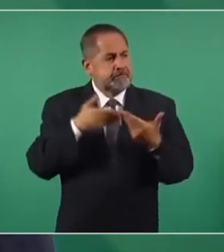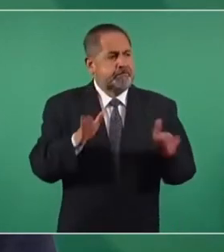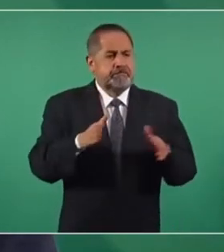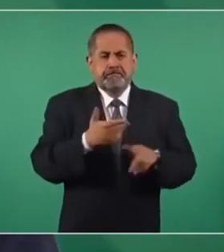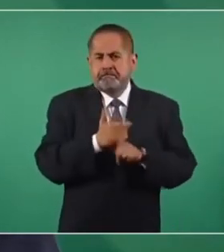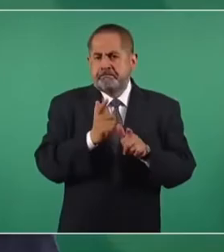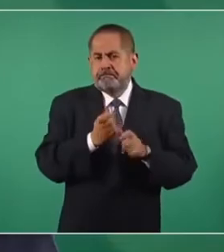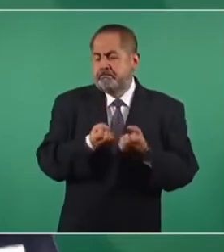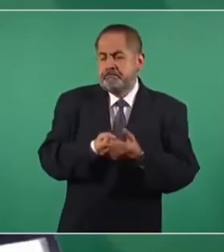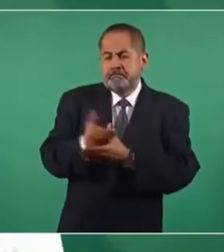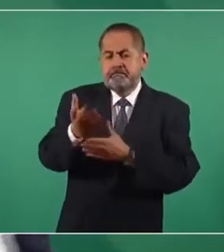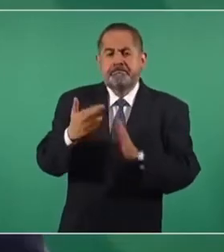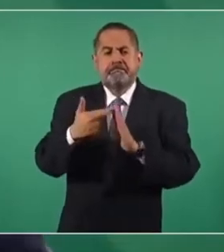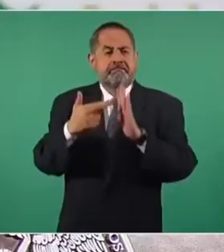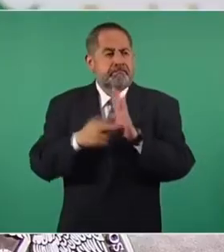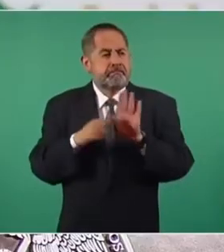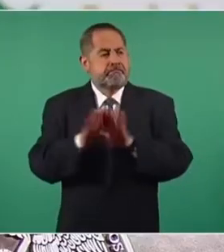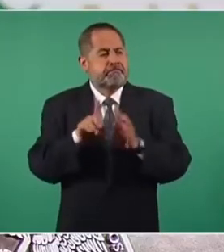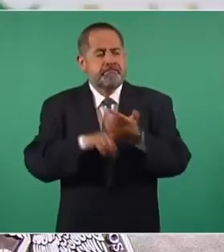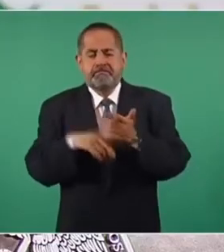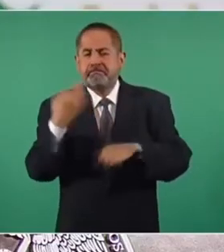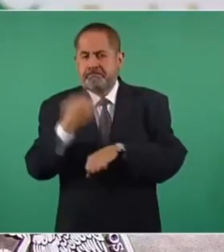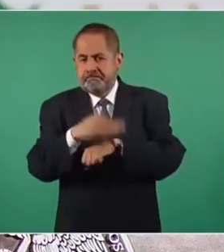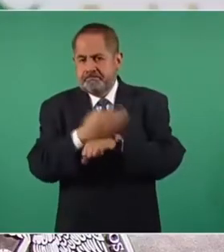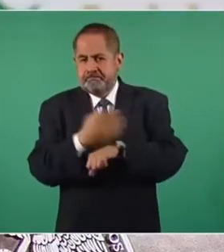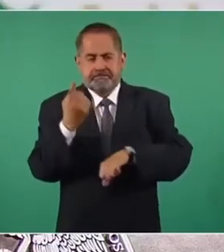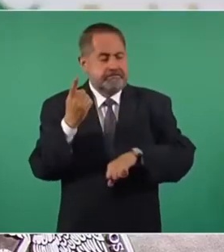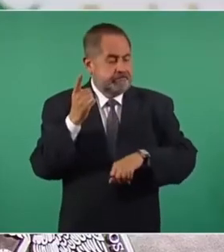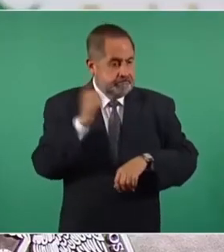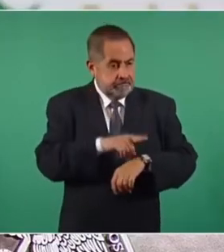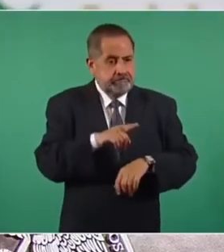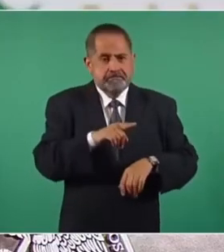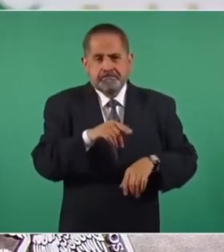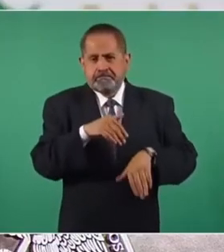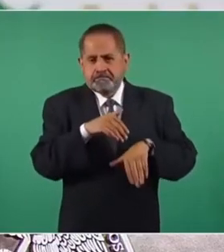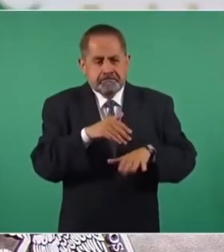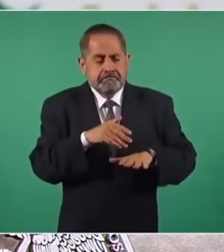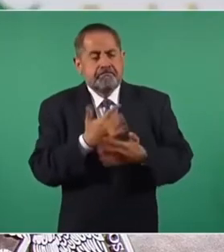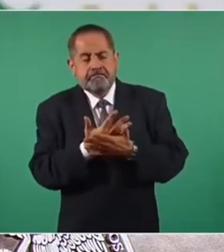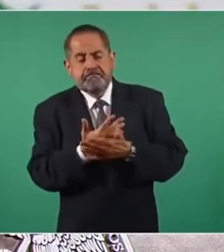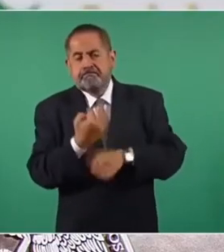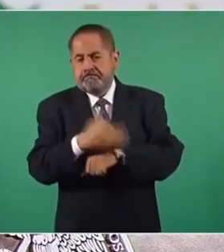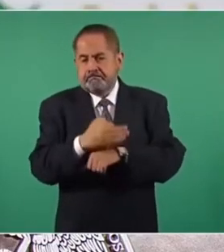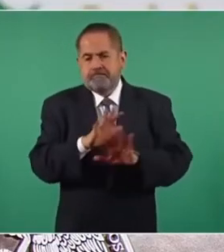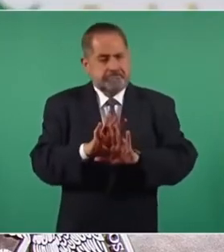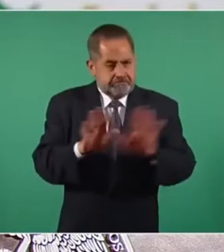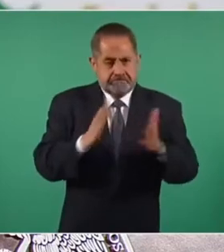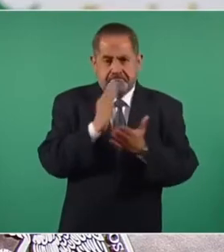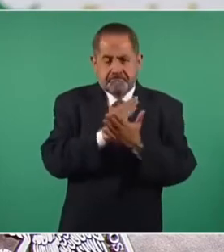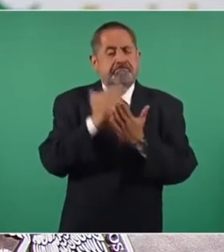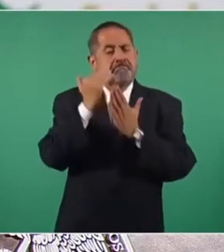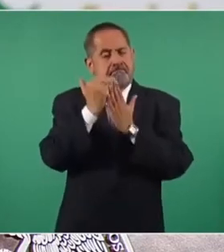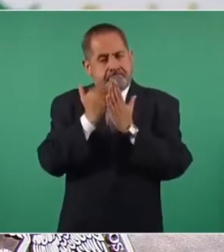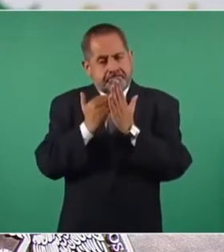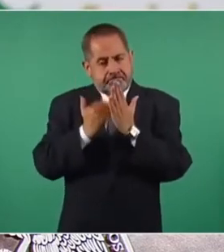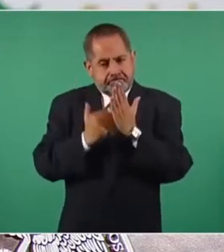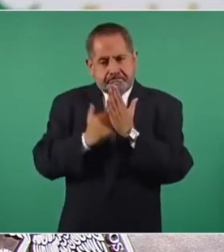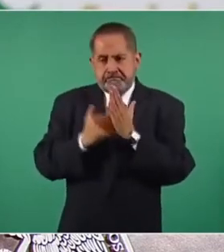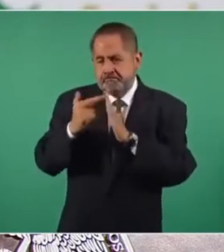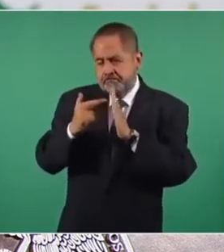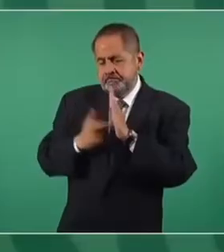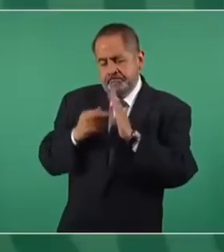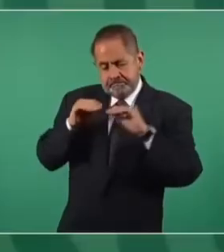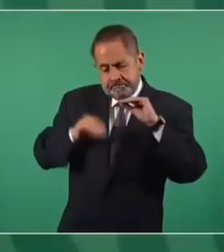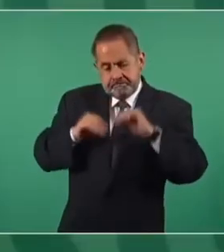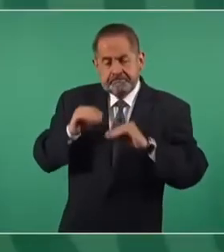modificación de las medidas cautelares y libertades, ya que se requiere cumplir con una serie de requisitos establecidos en ley.